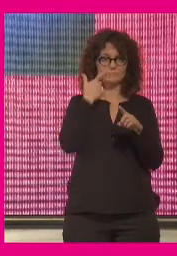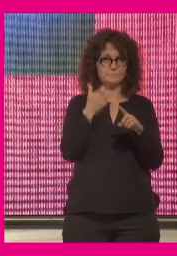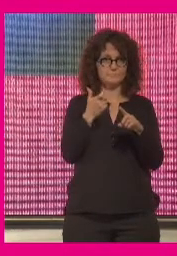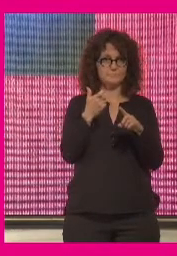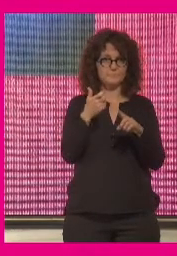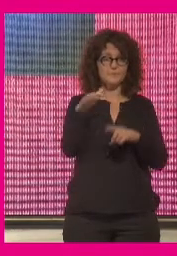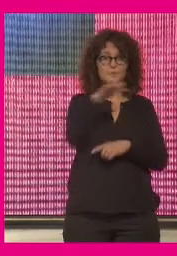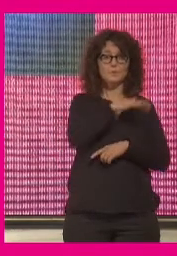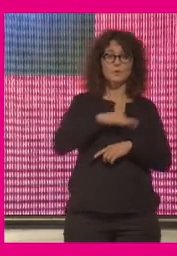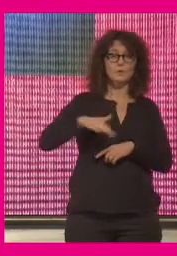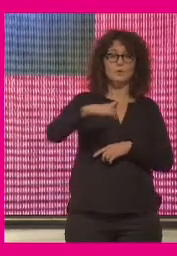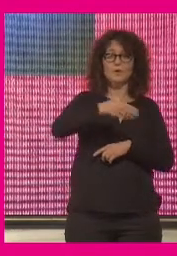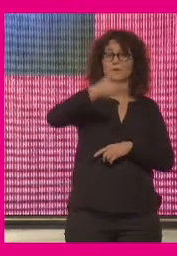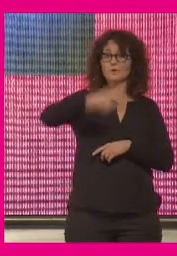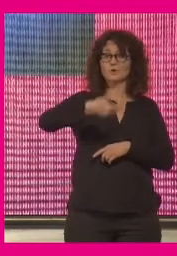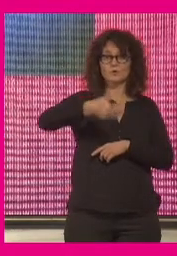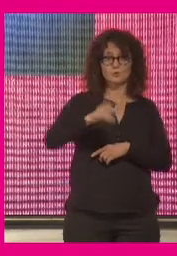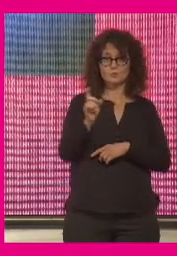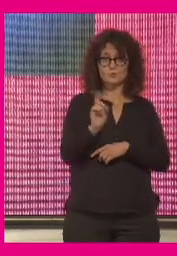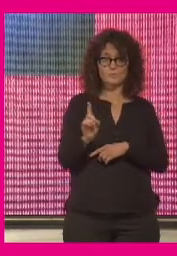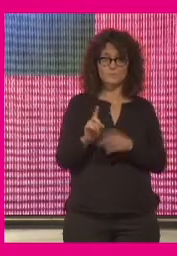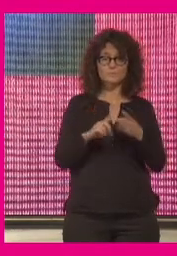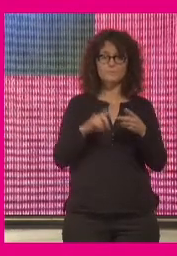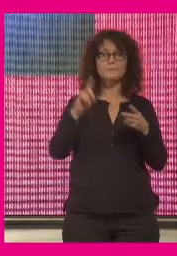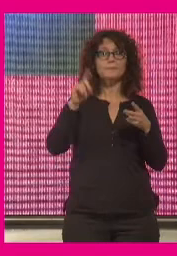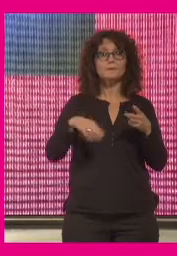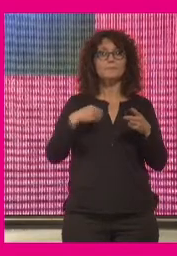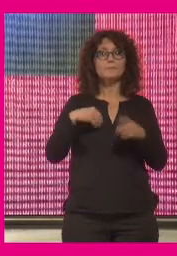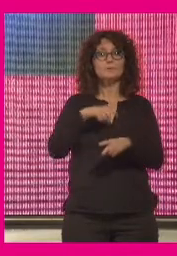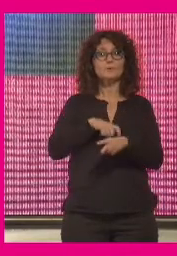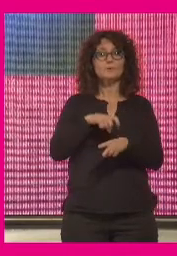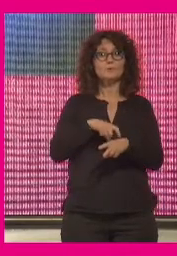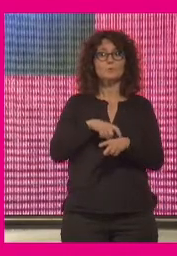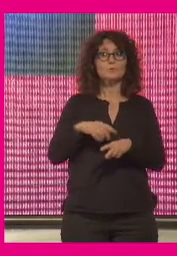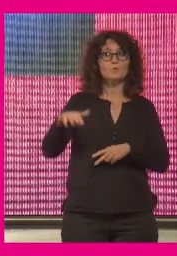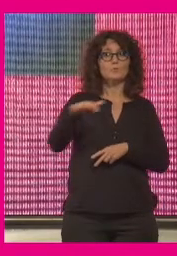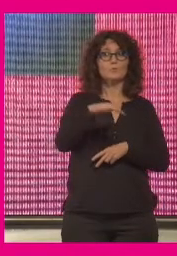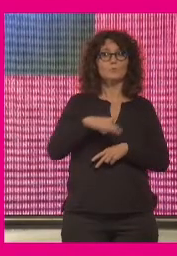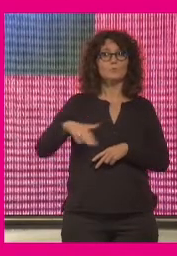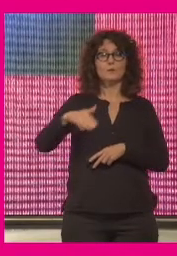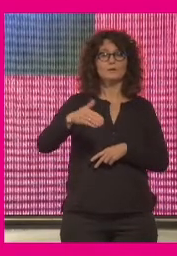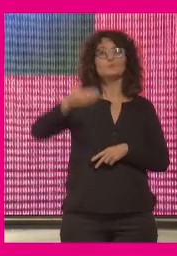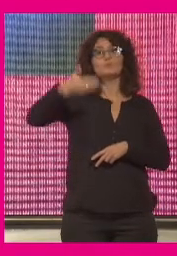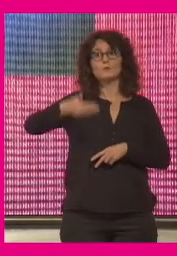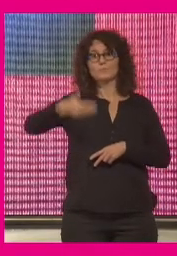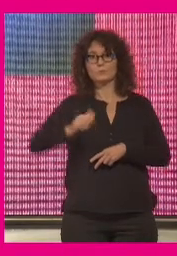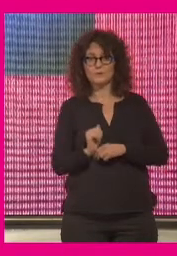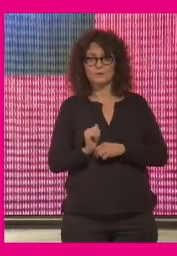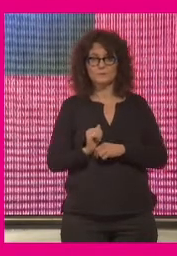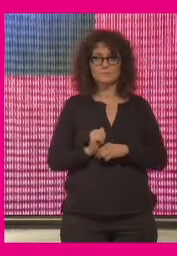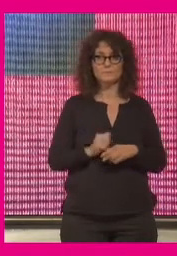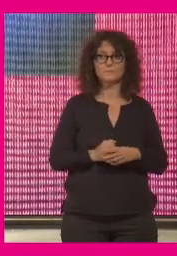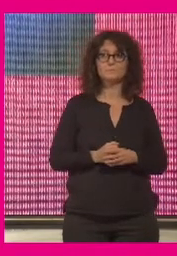lugares no son tan importantes y al mismo tiempo que los lugares siguen siendo muy importantes